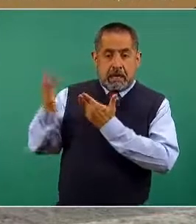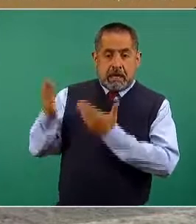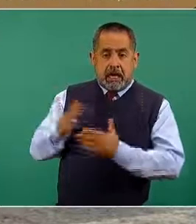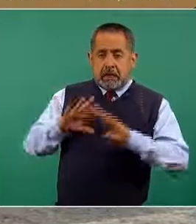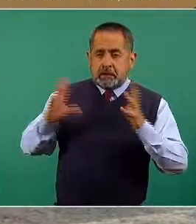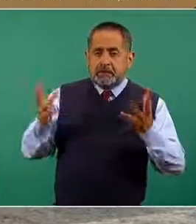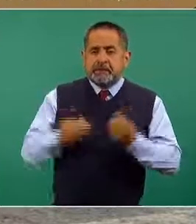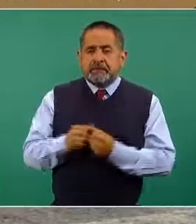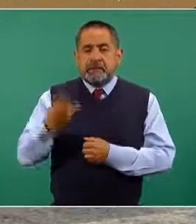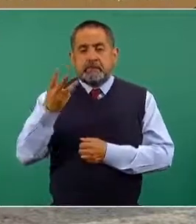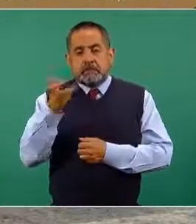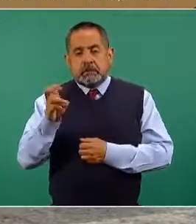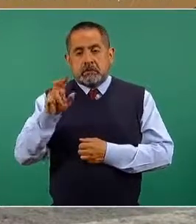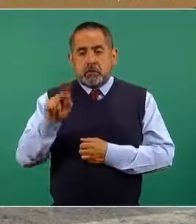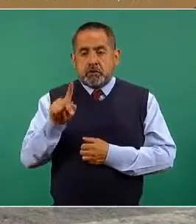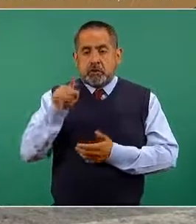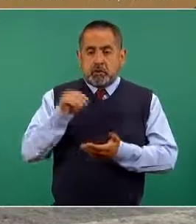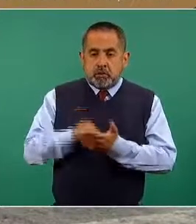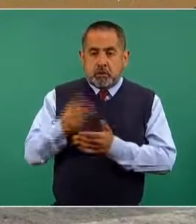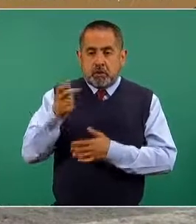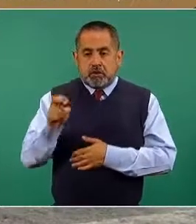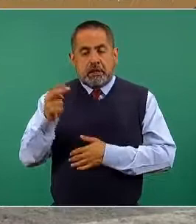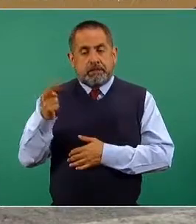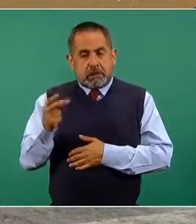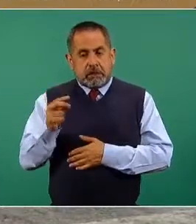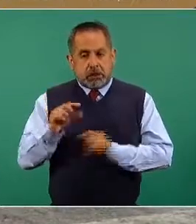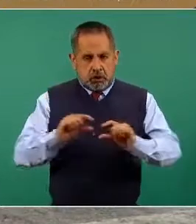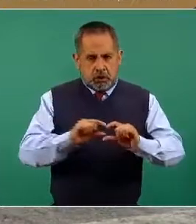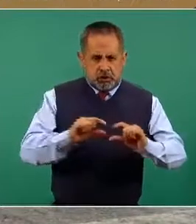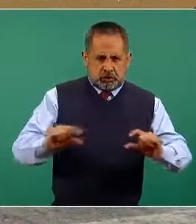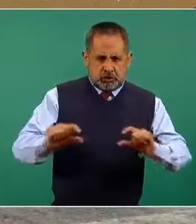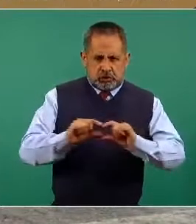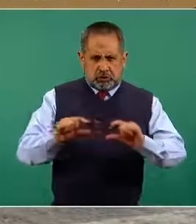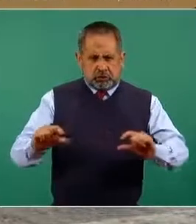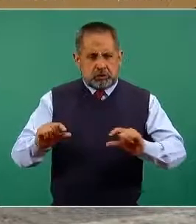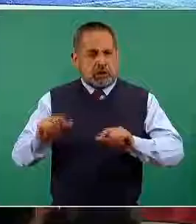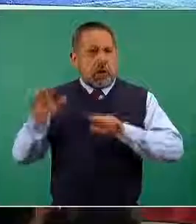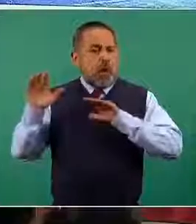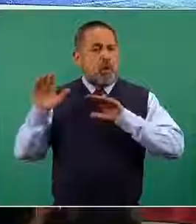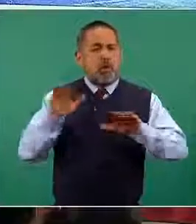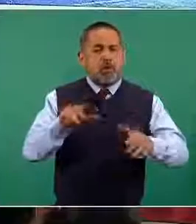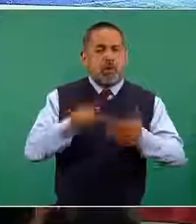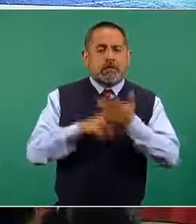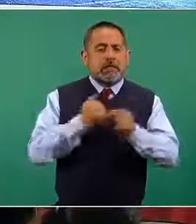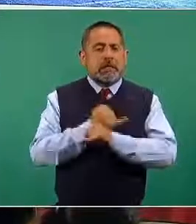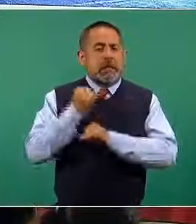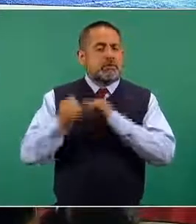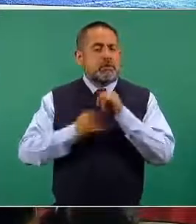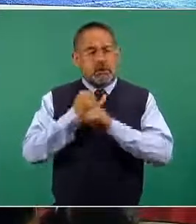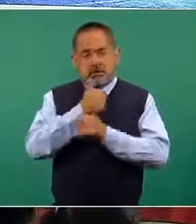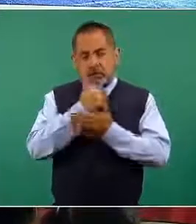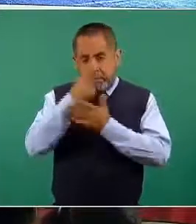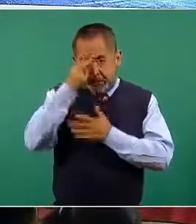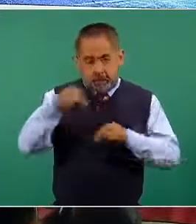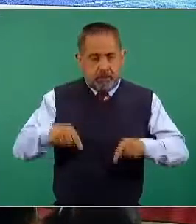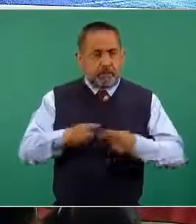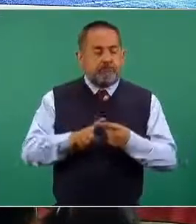un total de 381 mil 225 dosis en el Aeropuerto Internacional de la Ciudad de México,